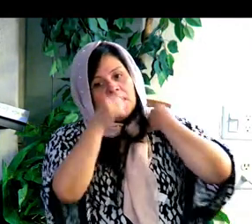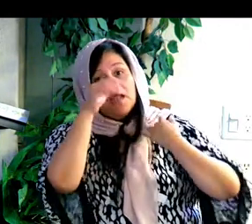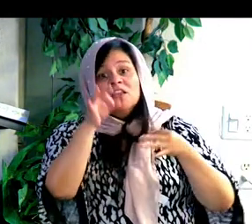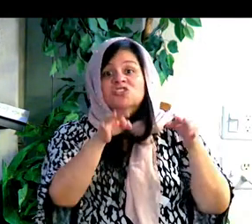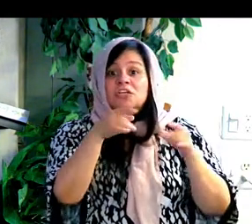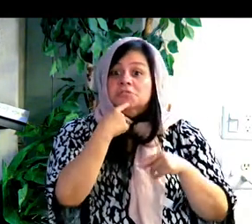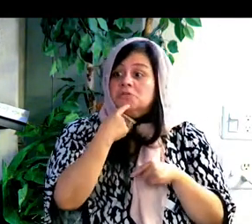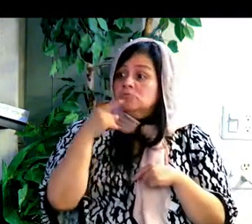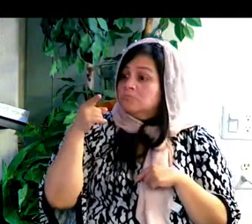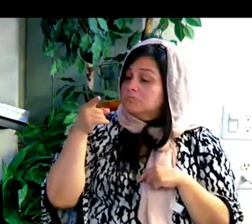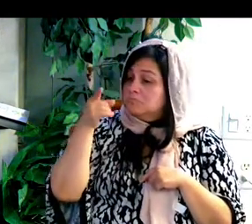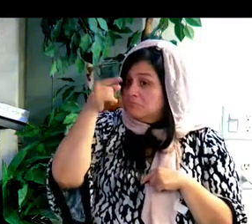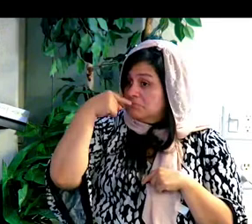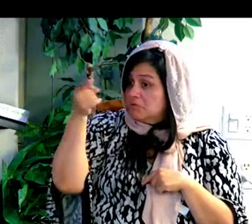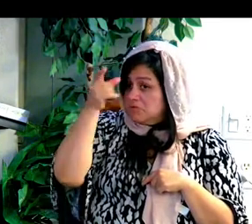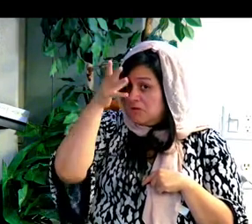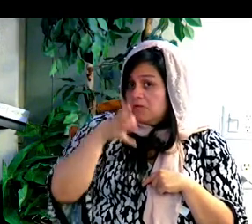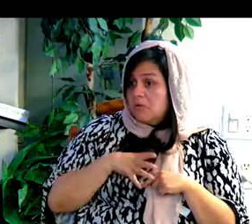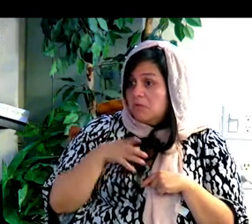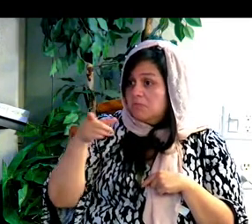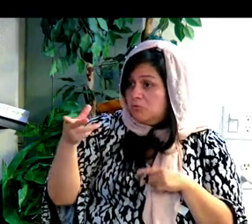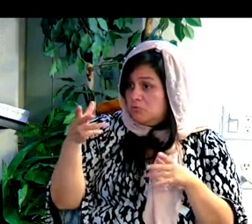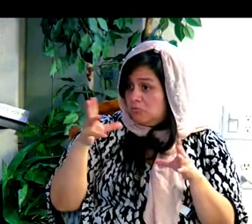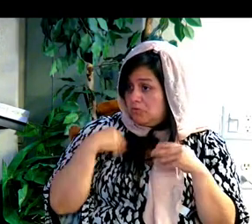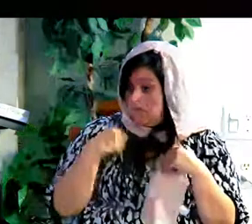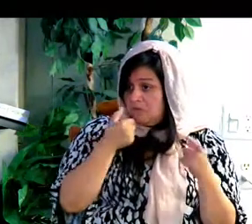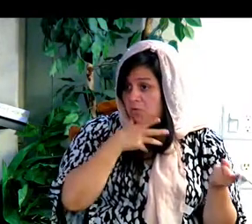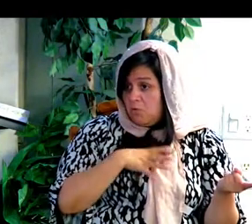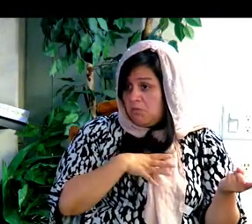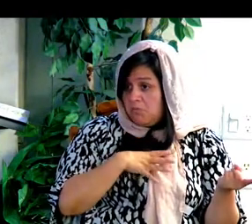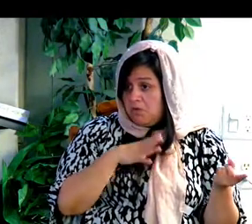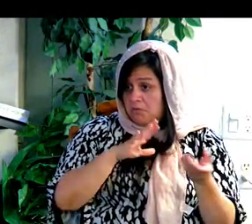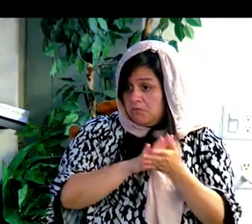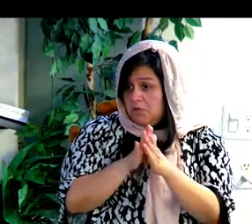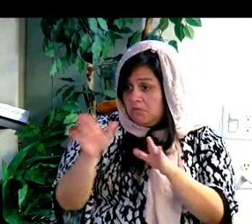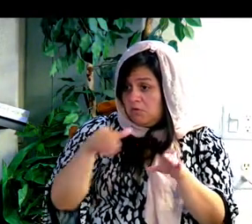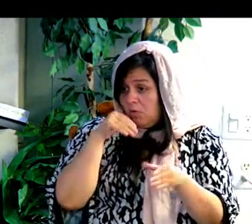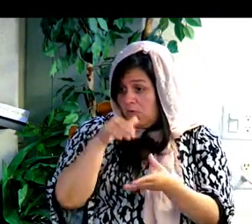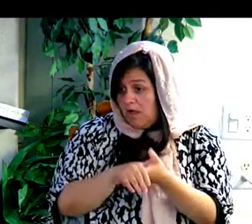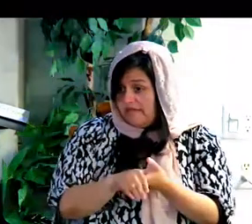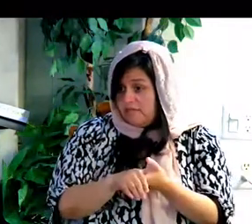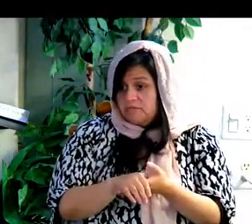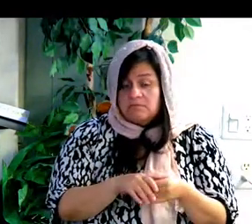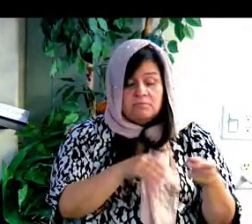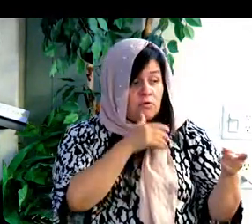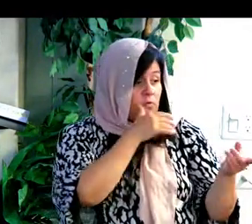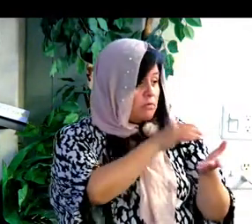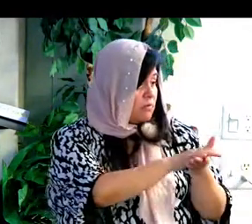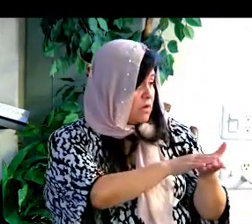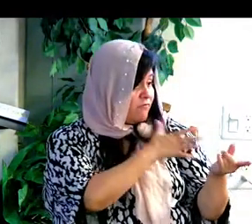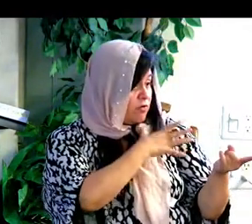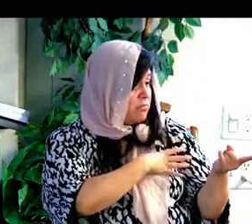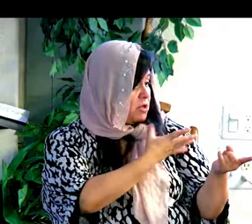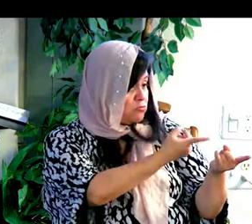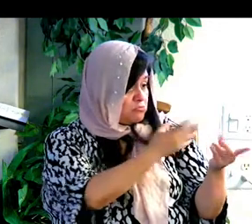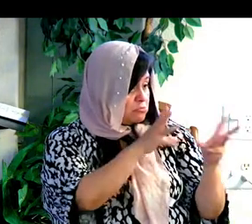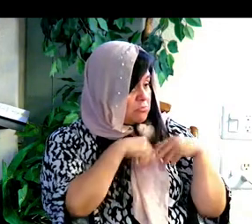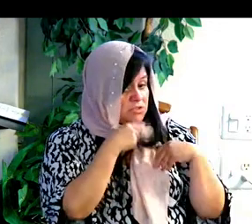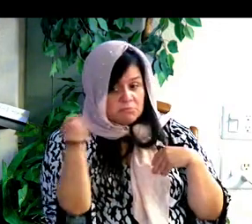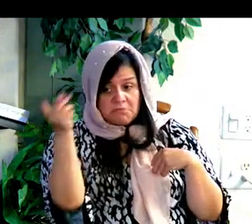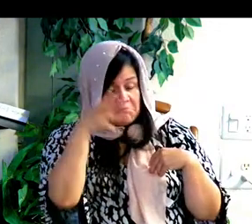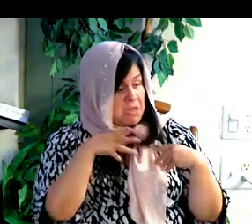husband, and this husband, do you take this woman to be your man? Como tomas a esa mujer para que sea su esposa, y tomas a ese